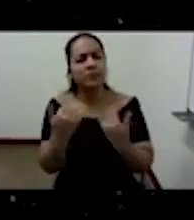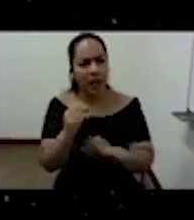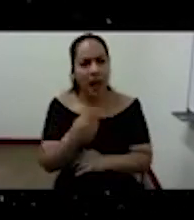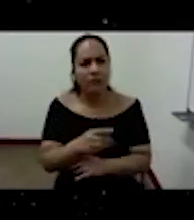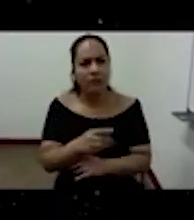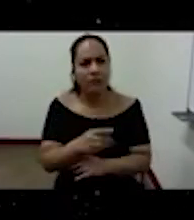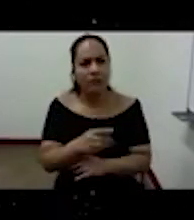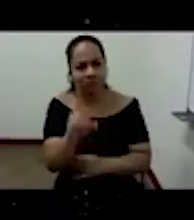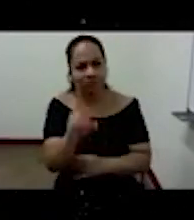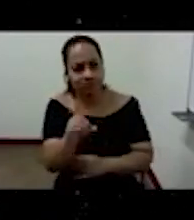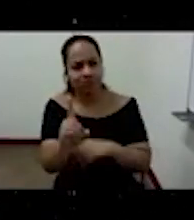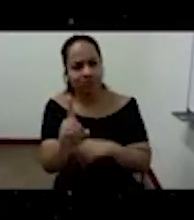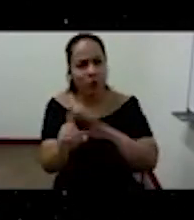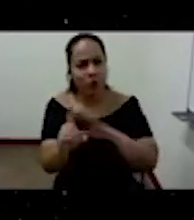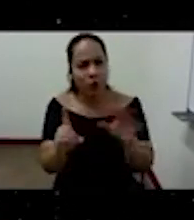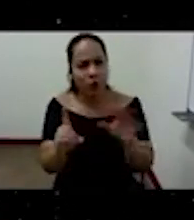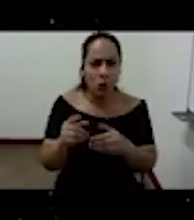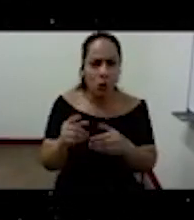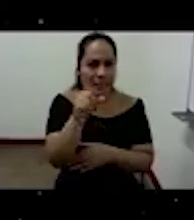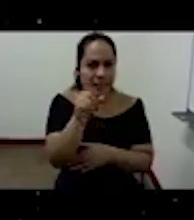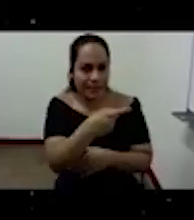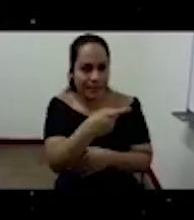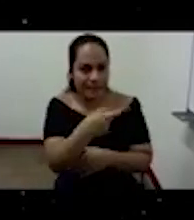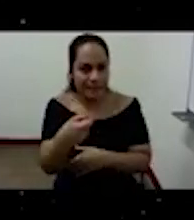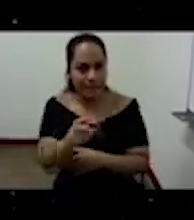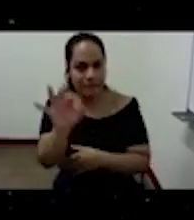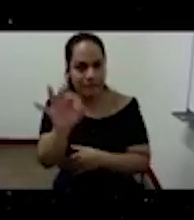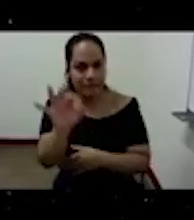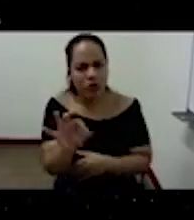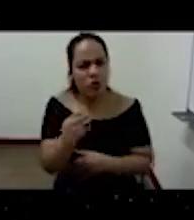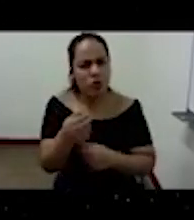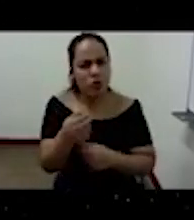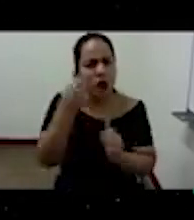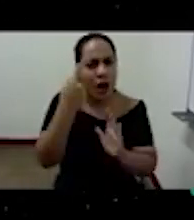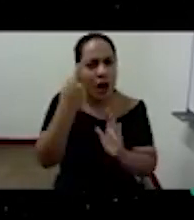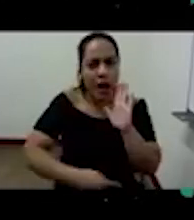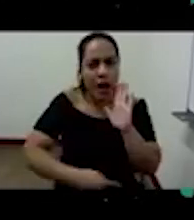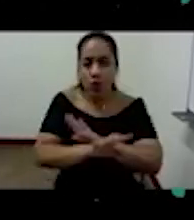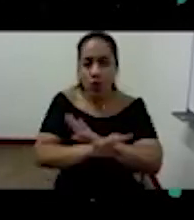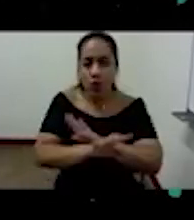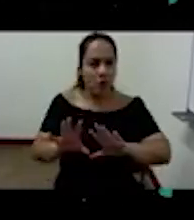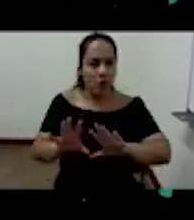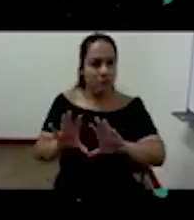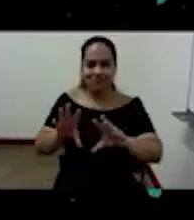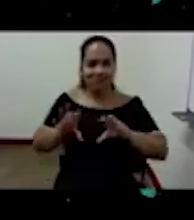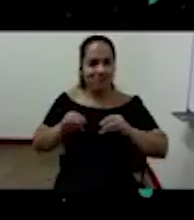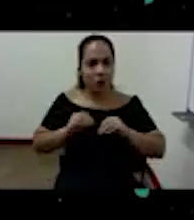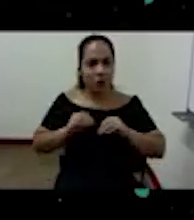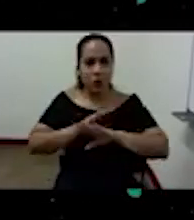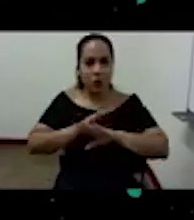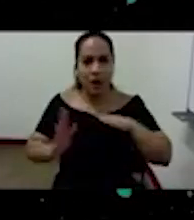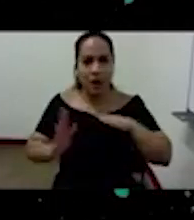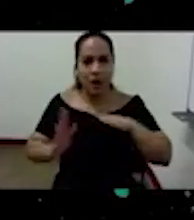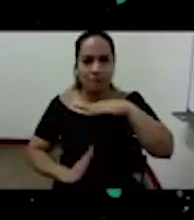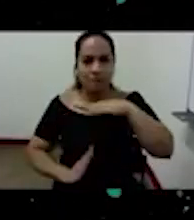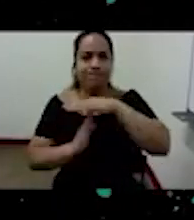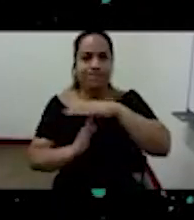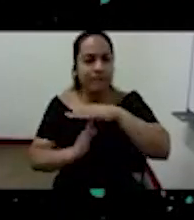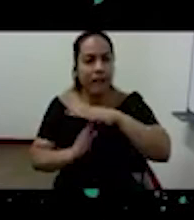% de no aceptar el memorándum